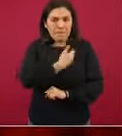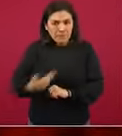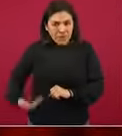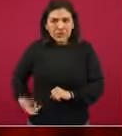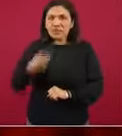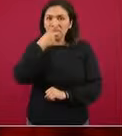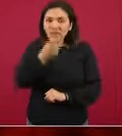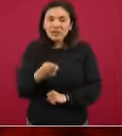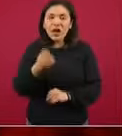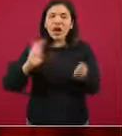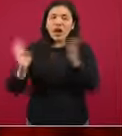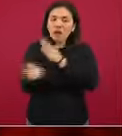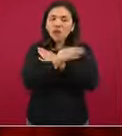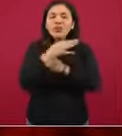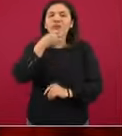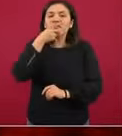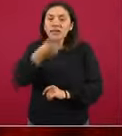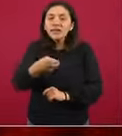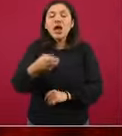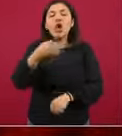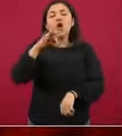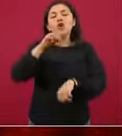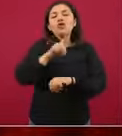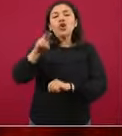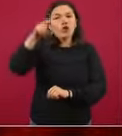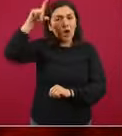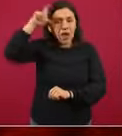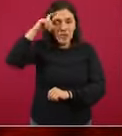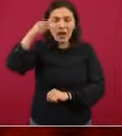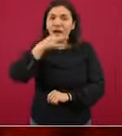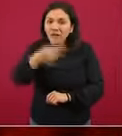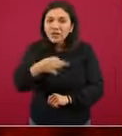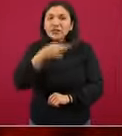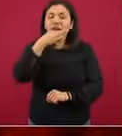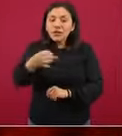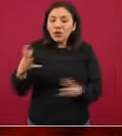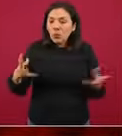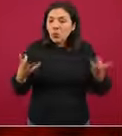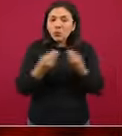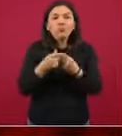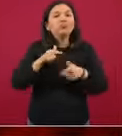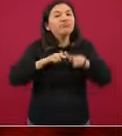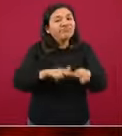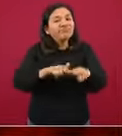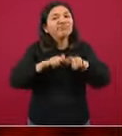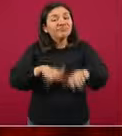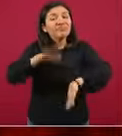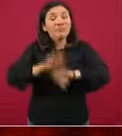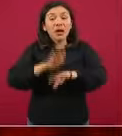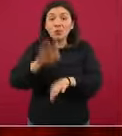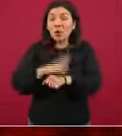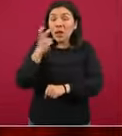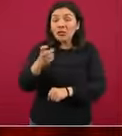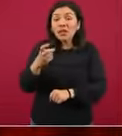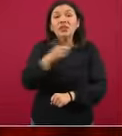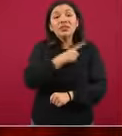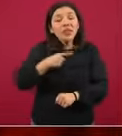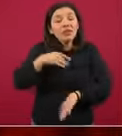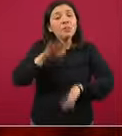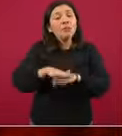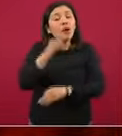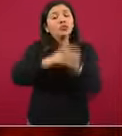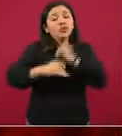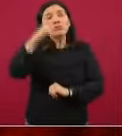el llamado de la jefa de gobierno, el llamado del doctor López-Gatell, insistiremos, insistiremos, porque esto es una cosa que tenemos que estar